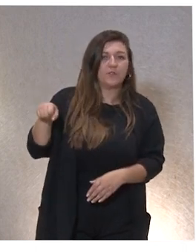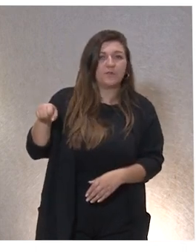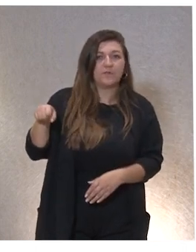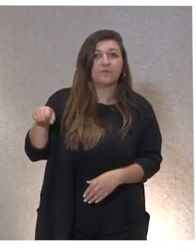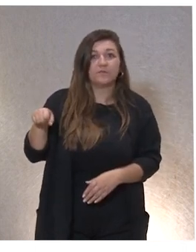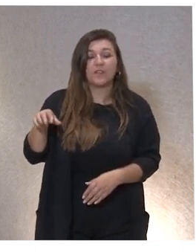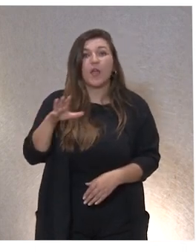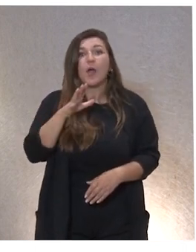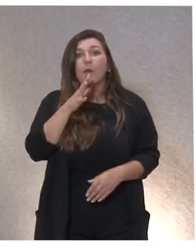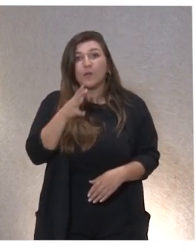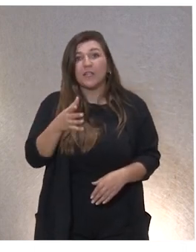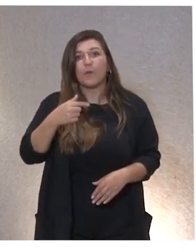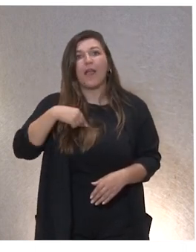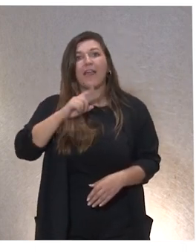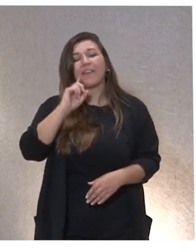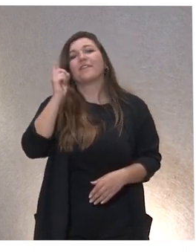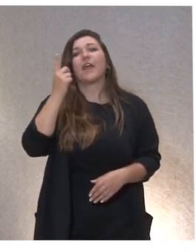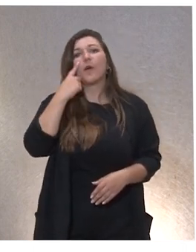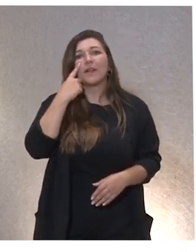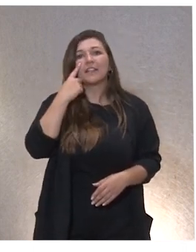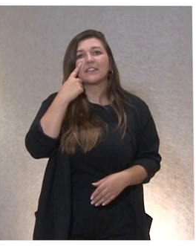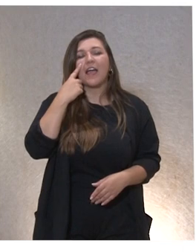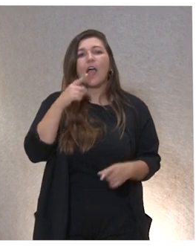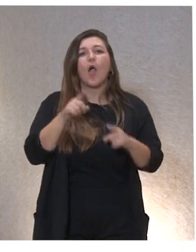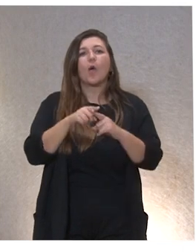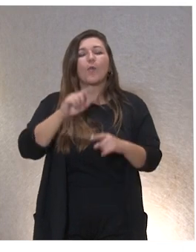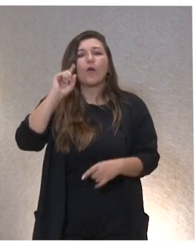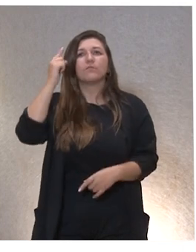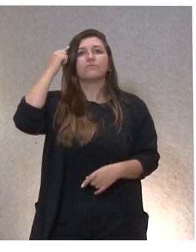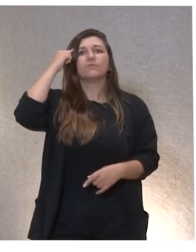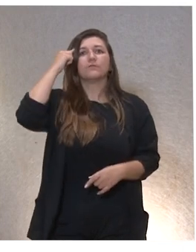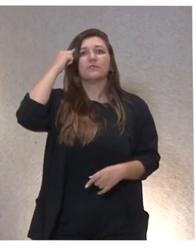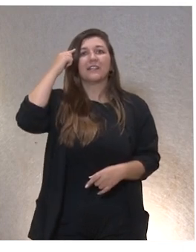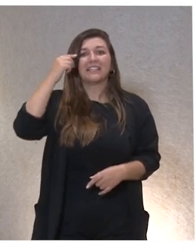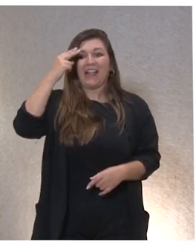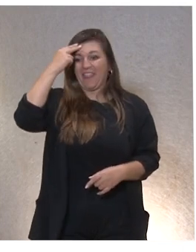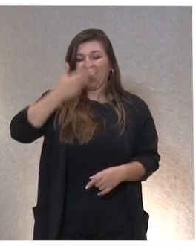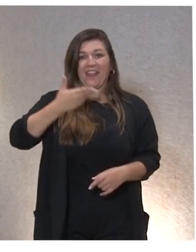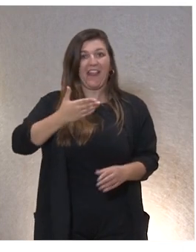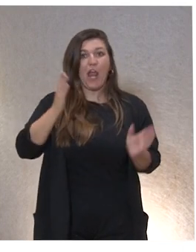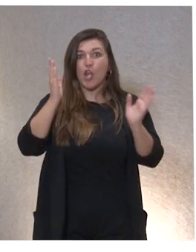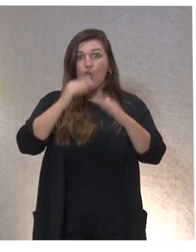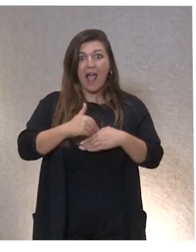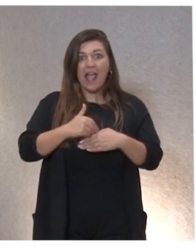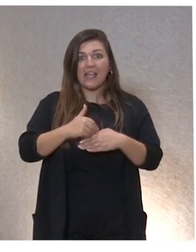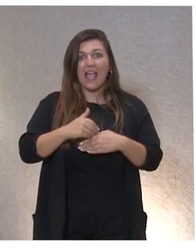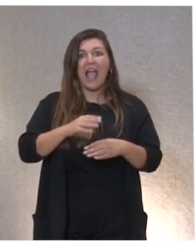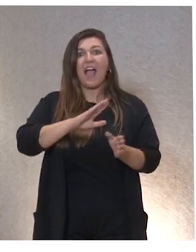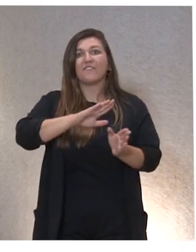Porque era ser consciente de que, dice Margalit, ¿no? Que era ser consciente de que la no dignidad produce humillación.